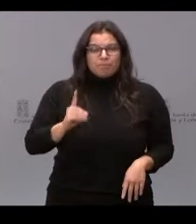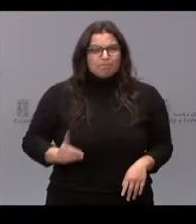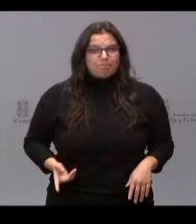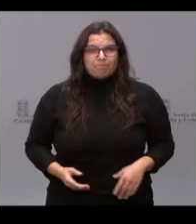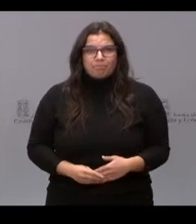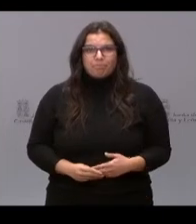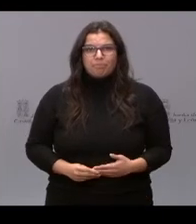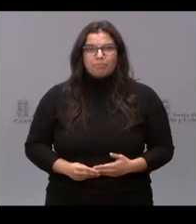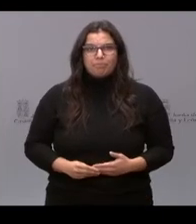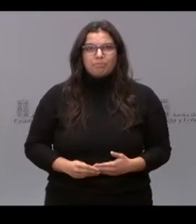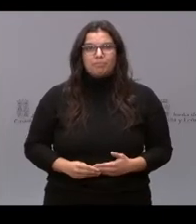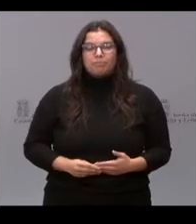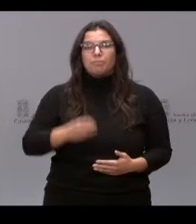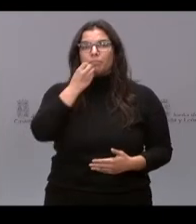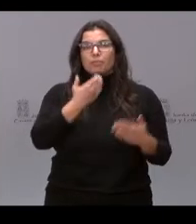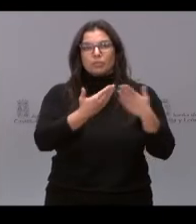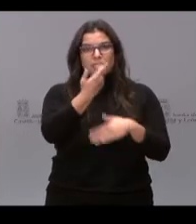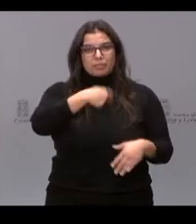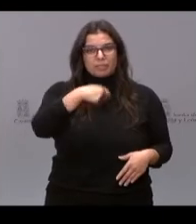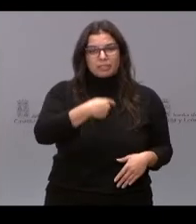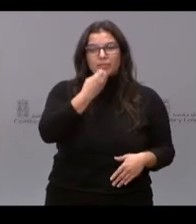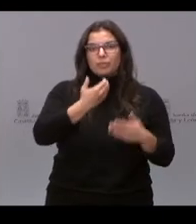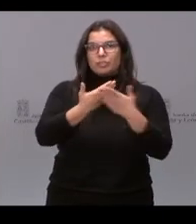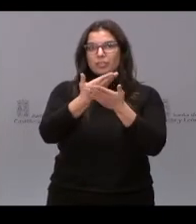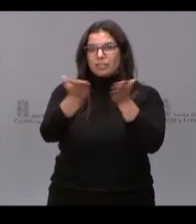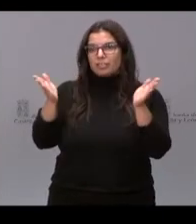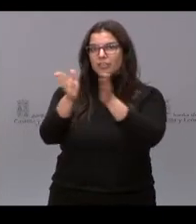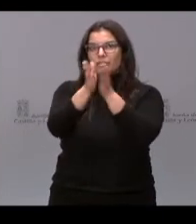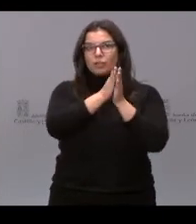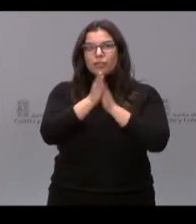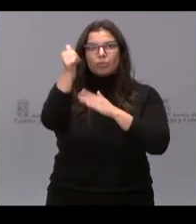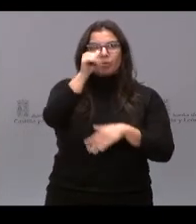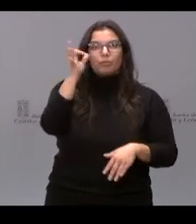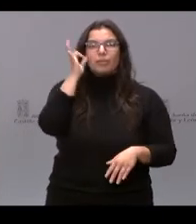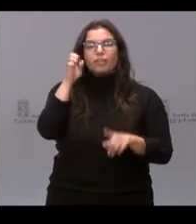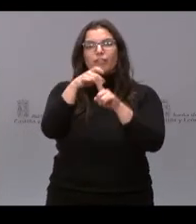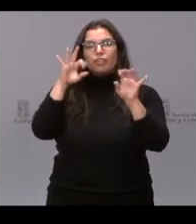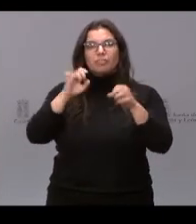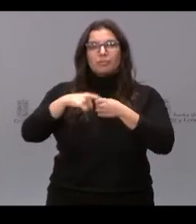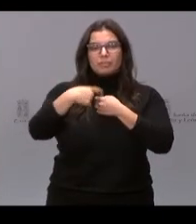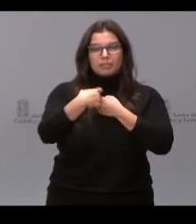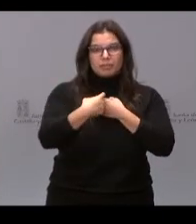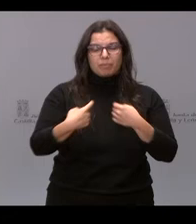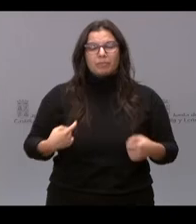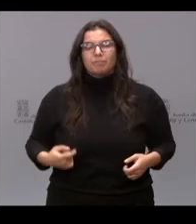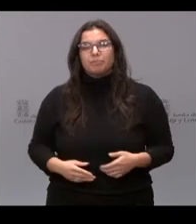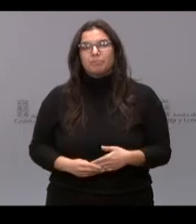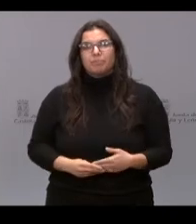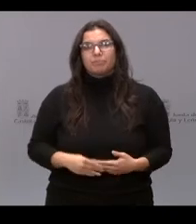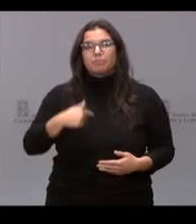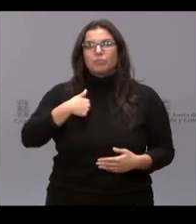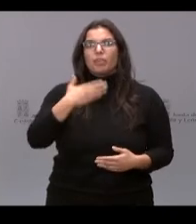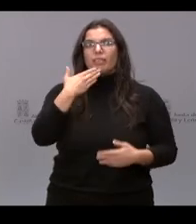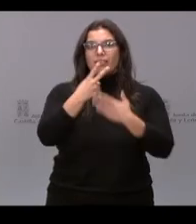Buenos días, presidente. Buenos días, compañeros y compañeras del foro de participación. Mi nombre es Duga Sankat, tengo